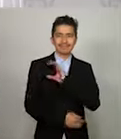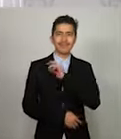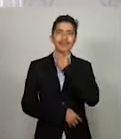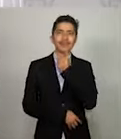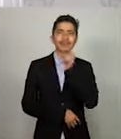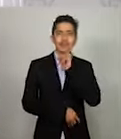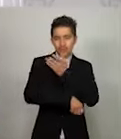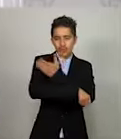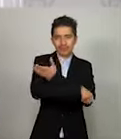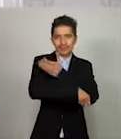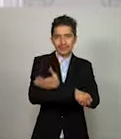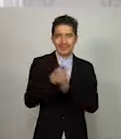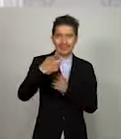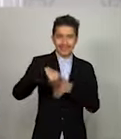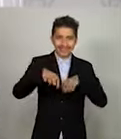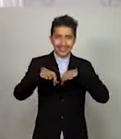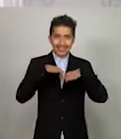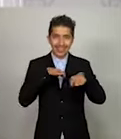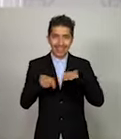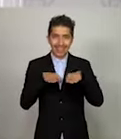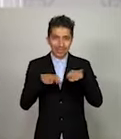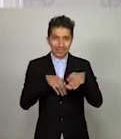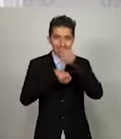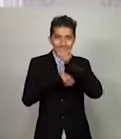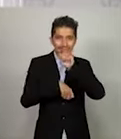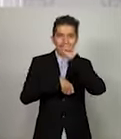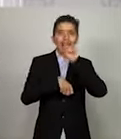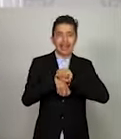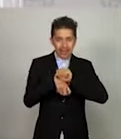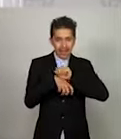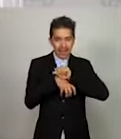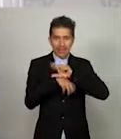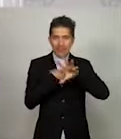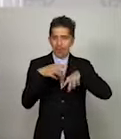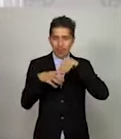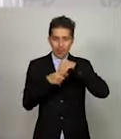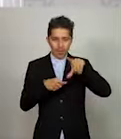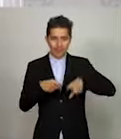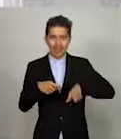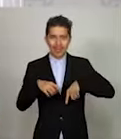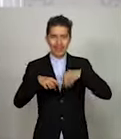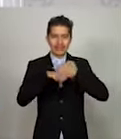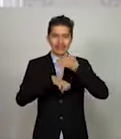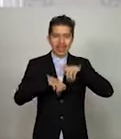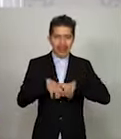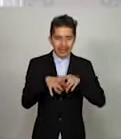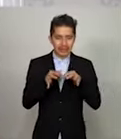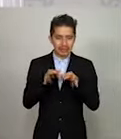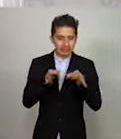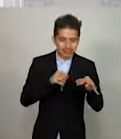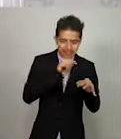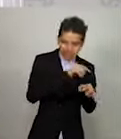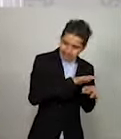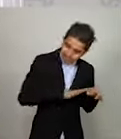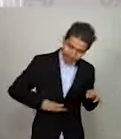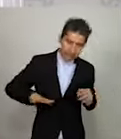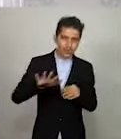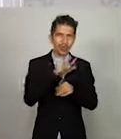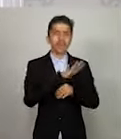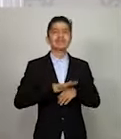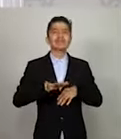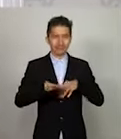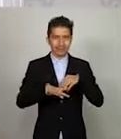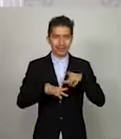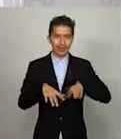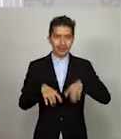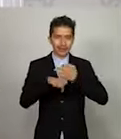Queridas compañeras, compañeros del Gabinete Legal y Ampliado, centralizado y descentralizado del Gobierno